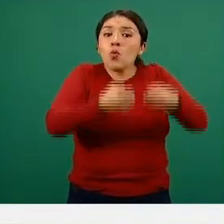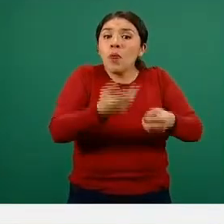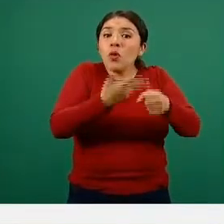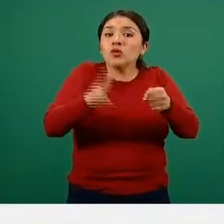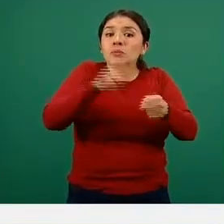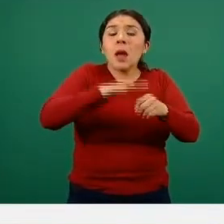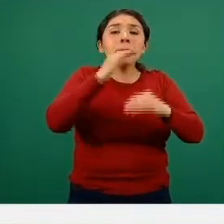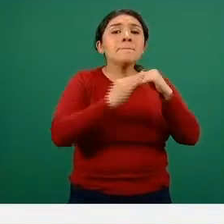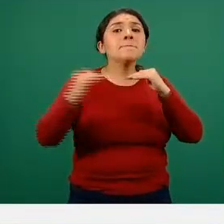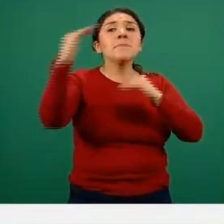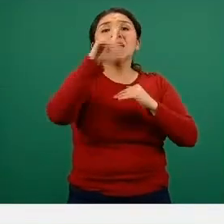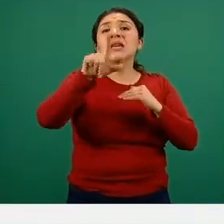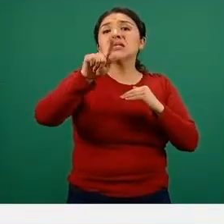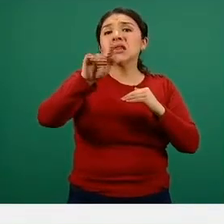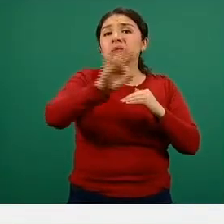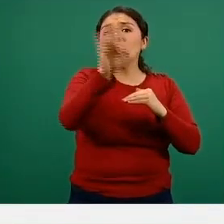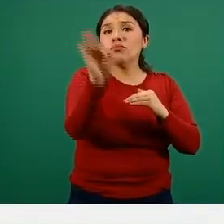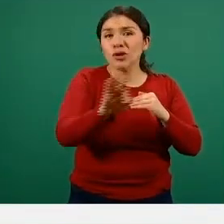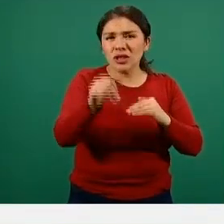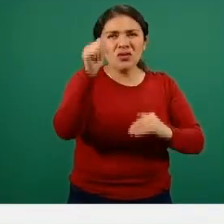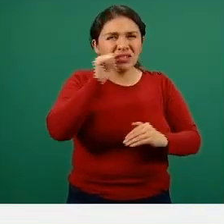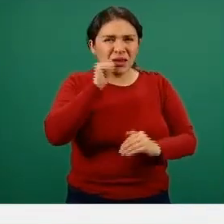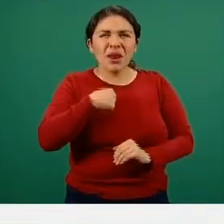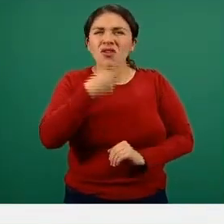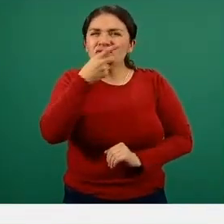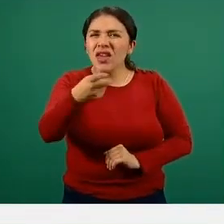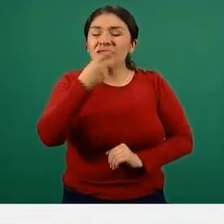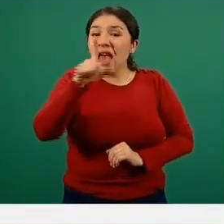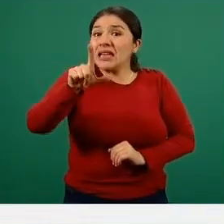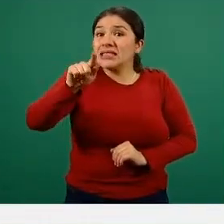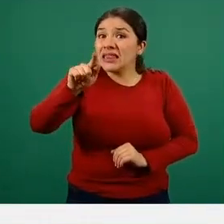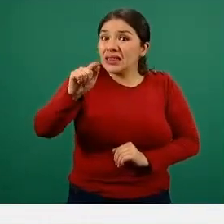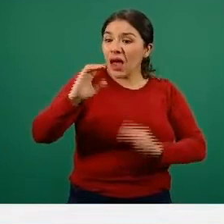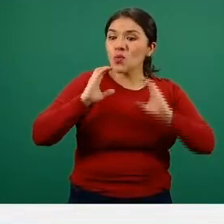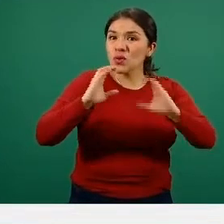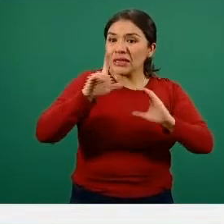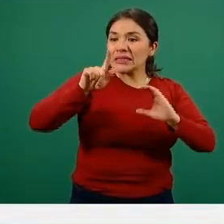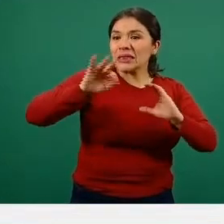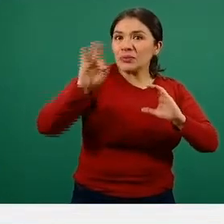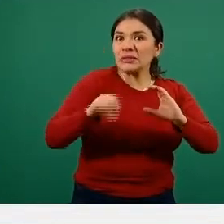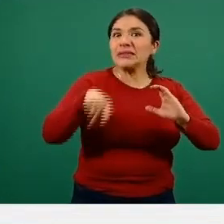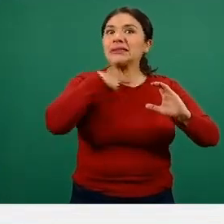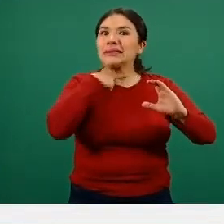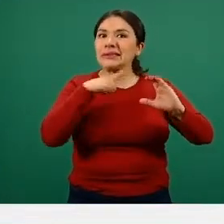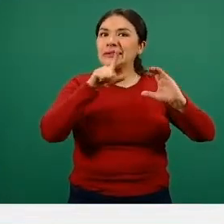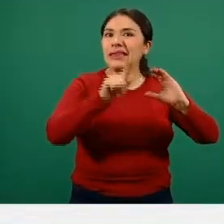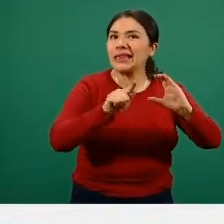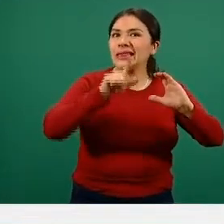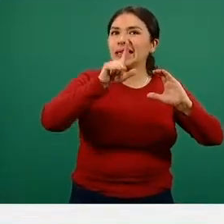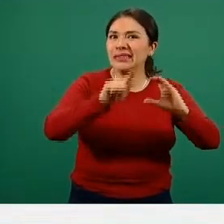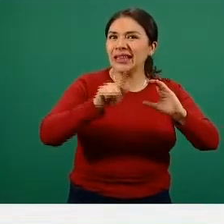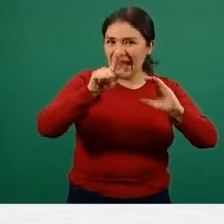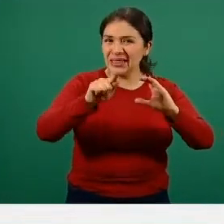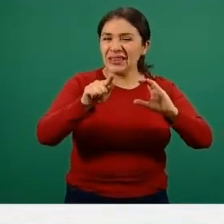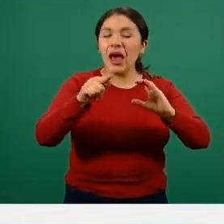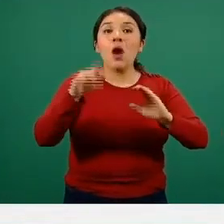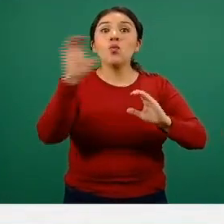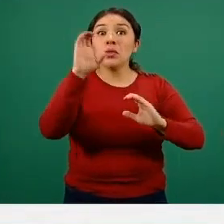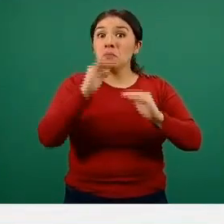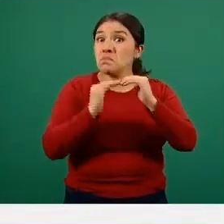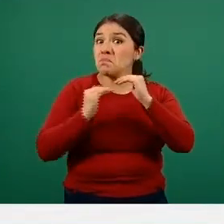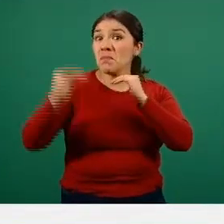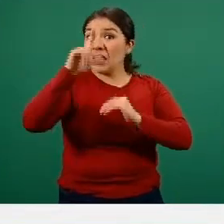encima del 70 por ciento. Siempre nos hemos referido a este 70 por ciento como un margen de seguridad, en donde cuando lo